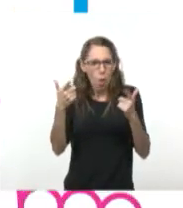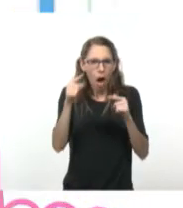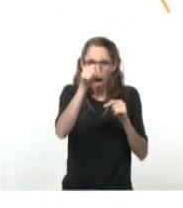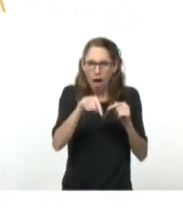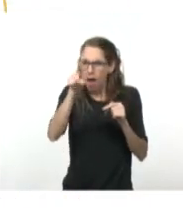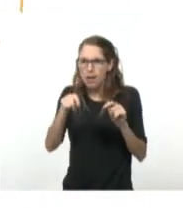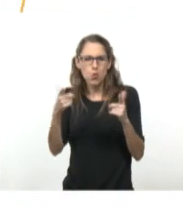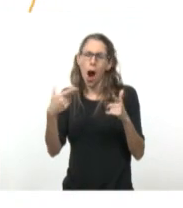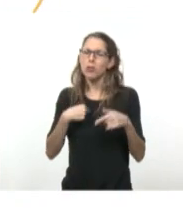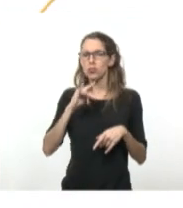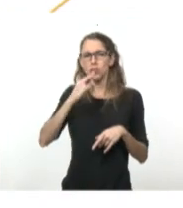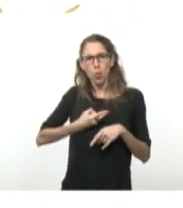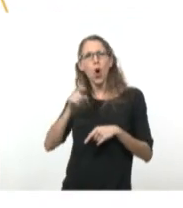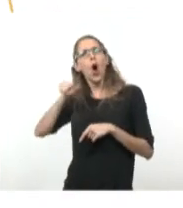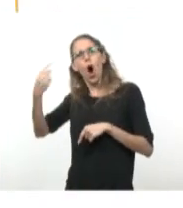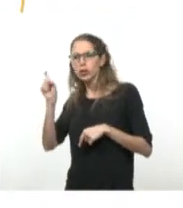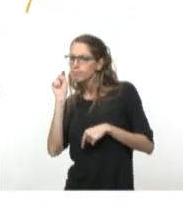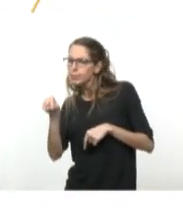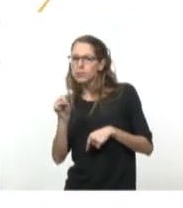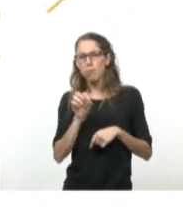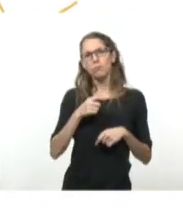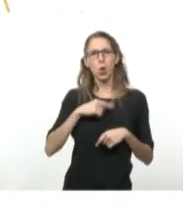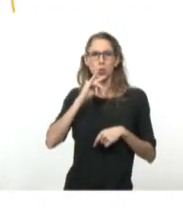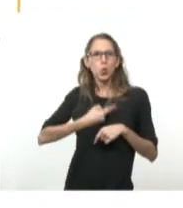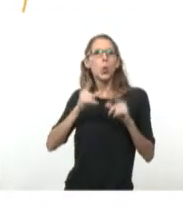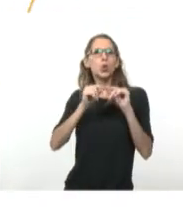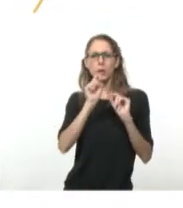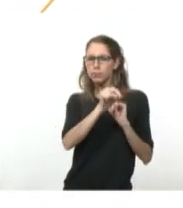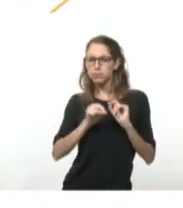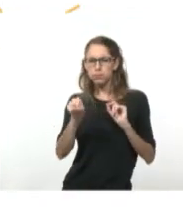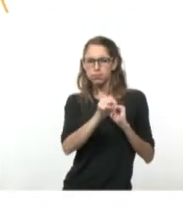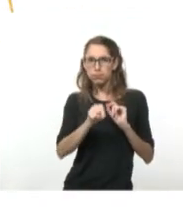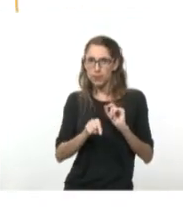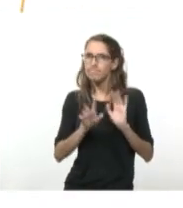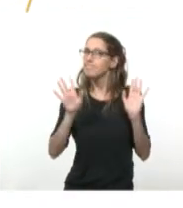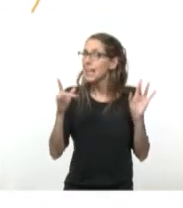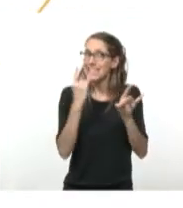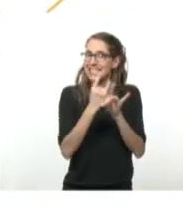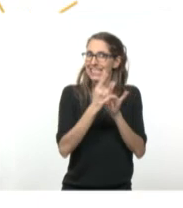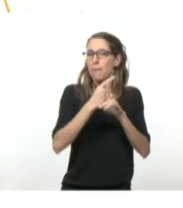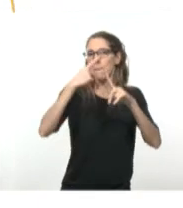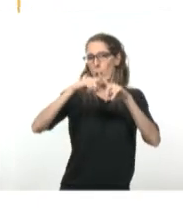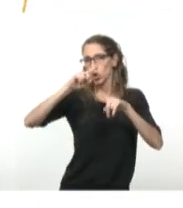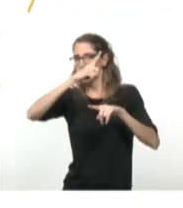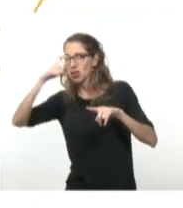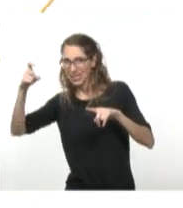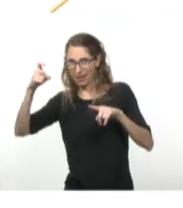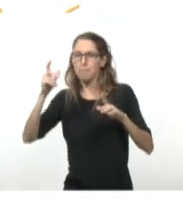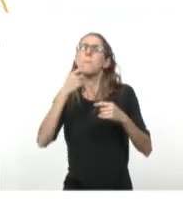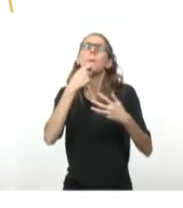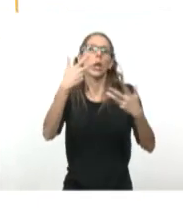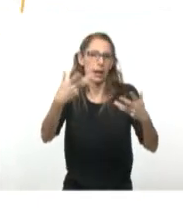importe. Y escribí el monto que quieras. Eso sí, debe ser siempre múltiplo de 100. Por ejemplo,